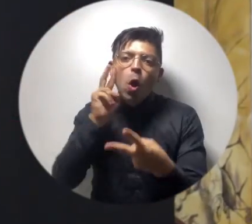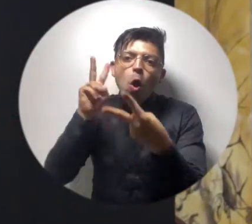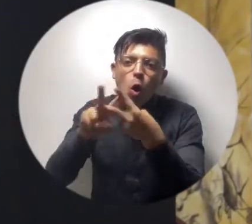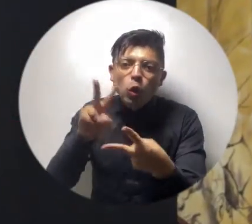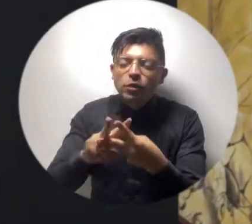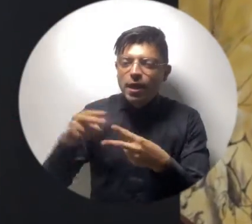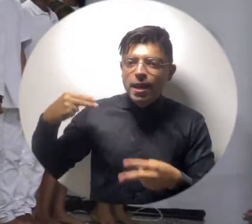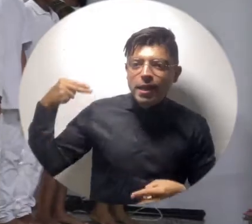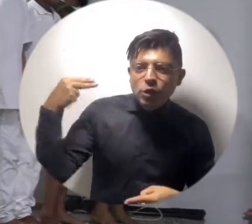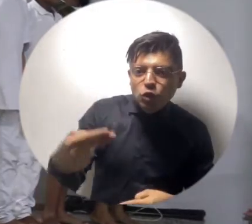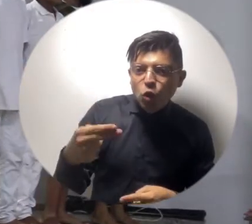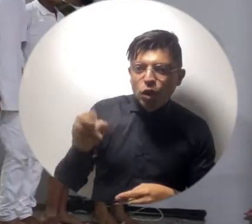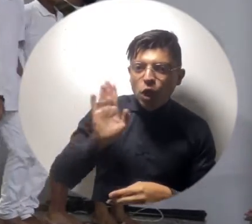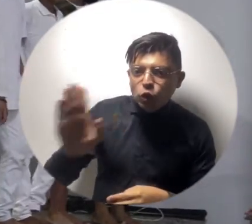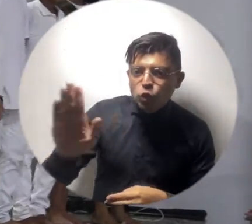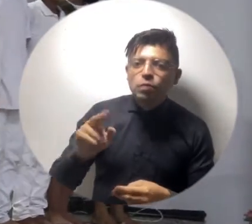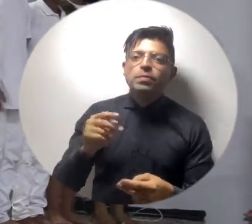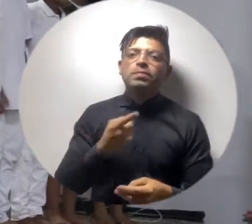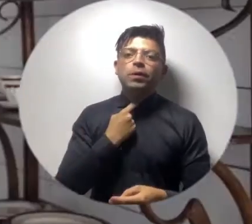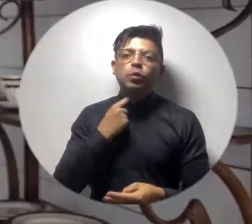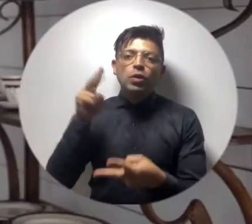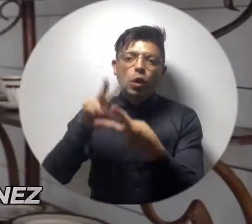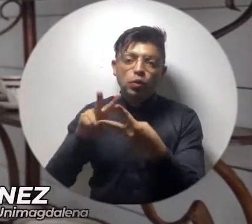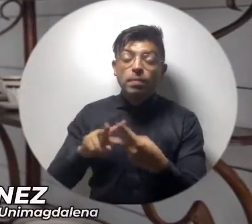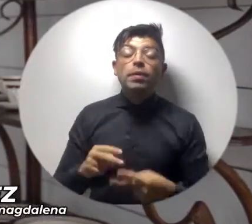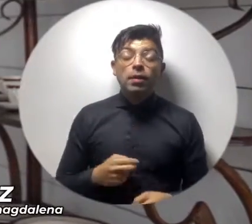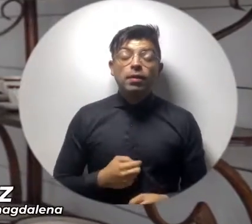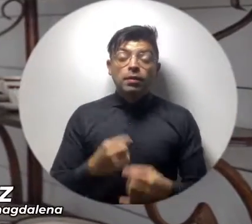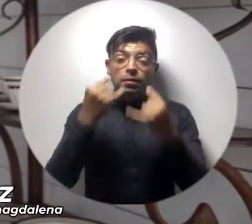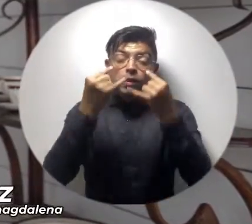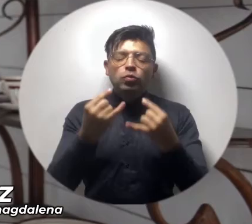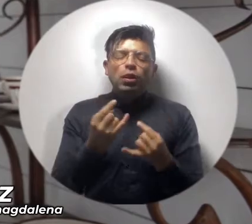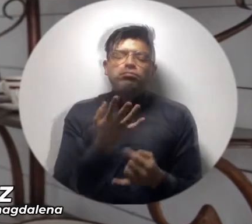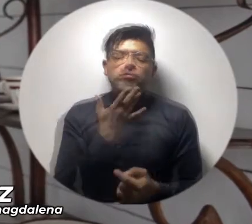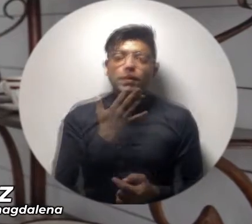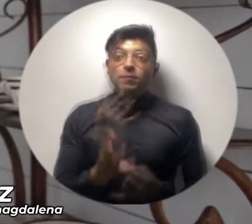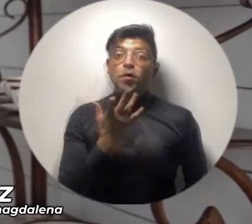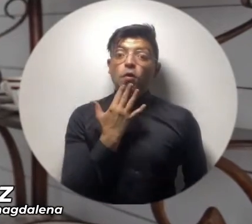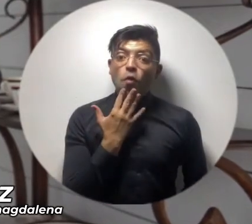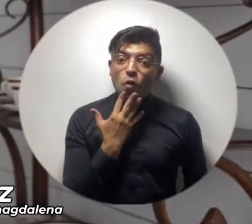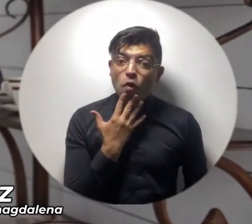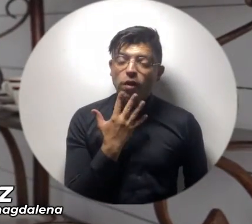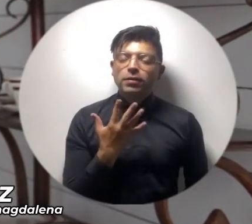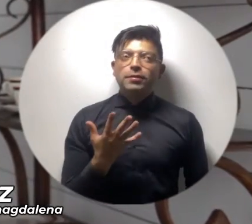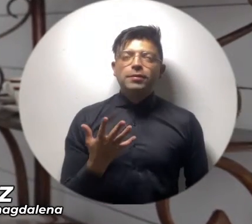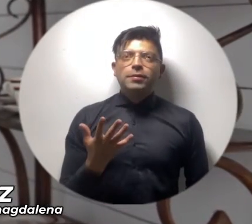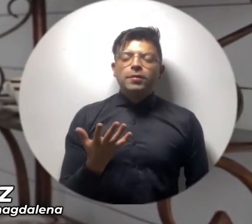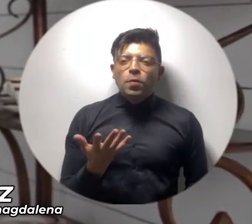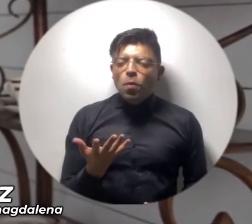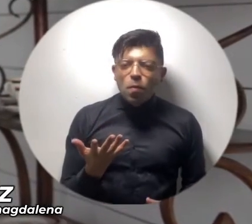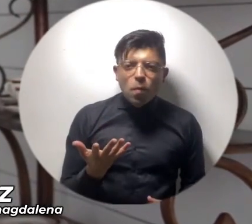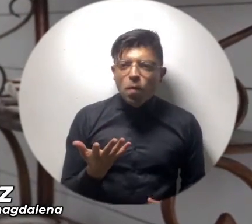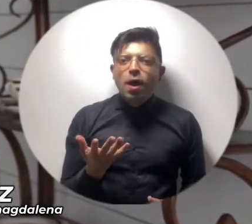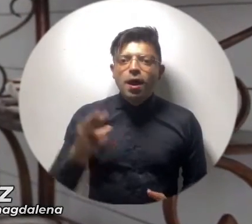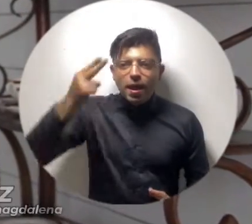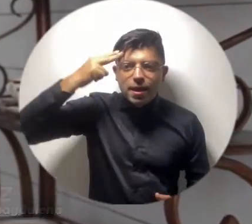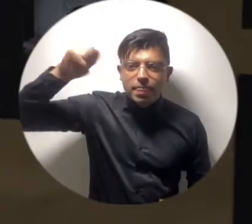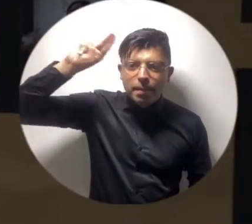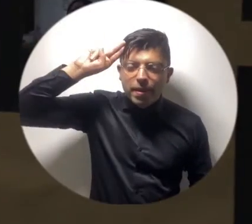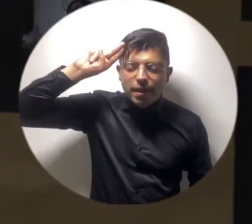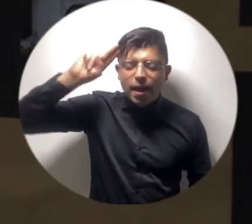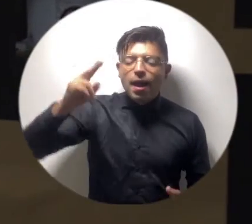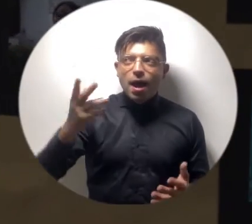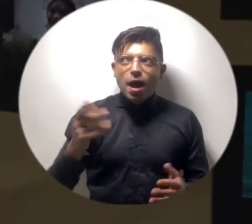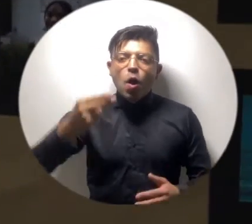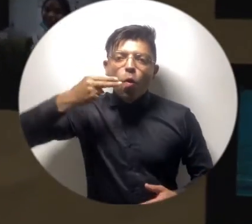conocer la historia de él. Me llama la atención los colores y como que interpretar por medio de cuentos de Gabriel